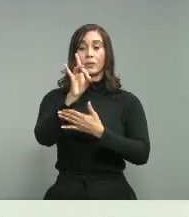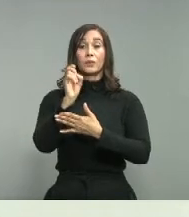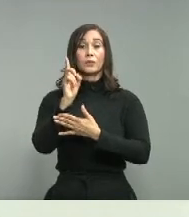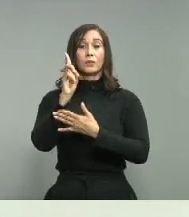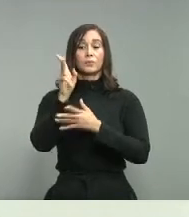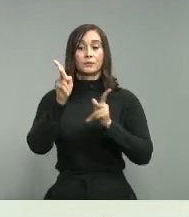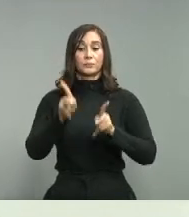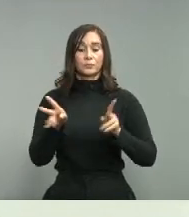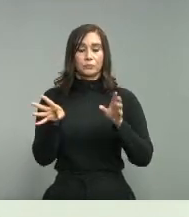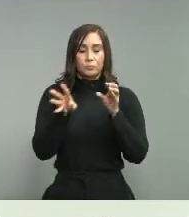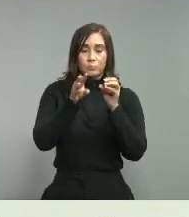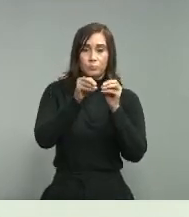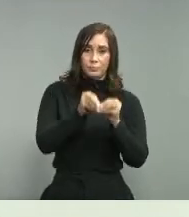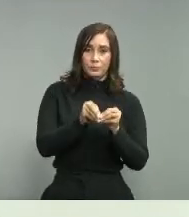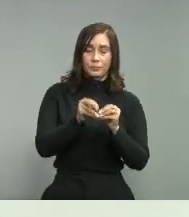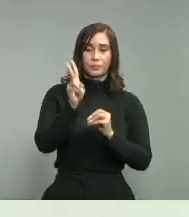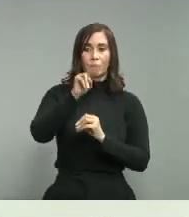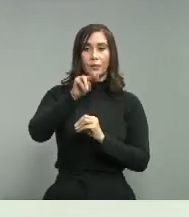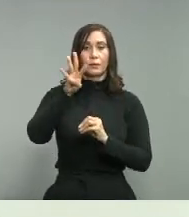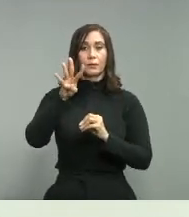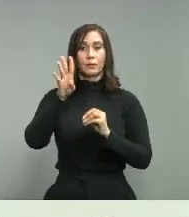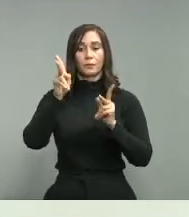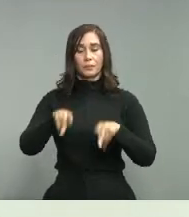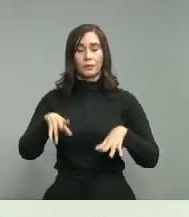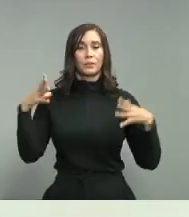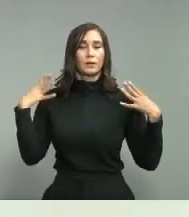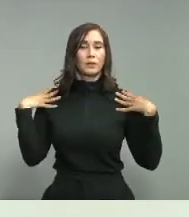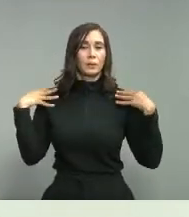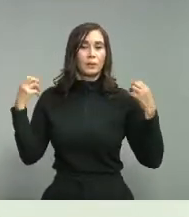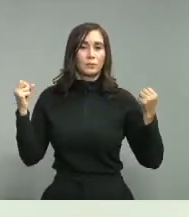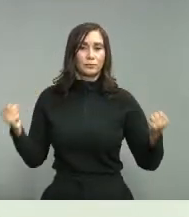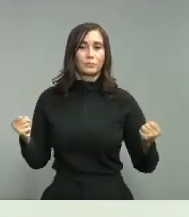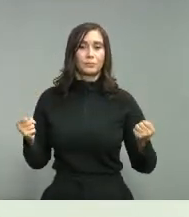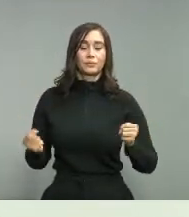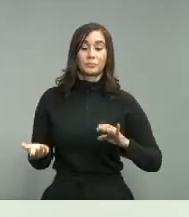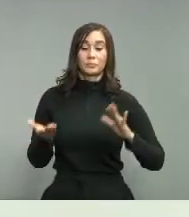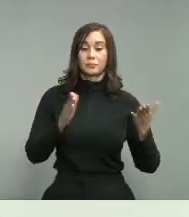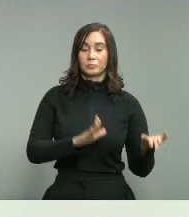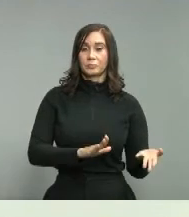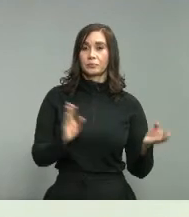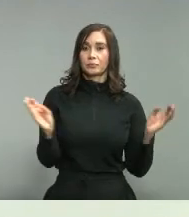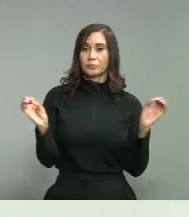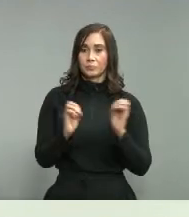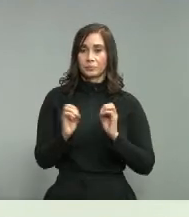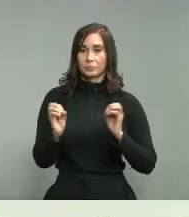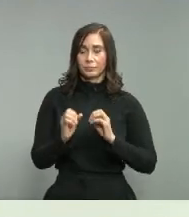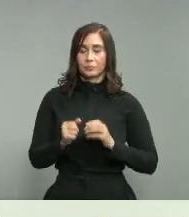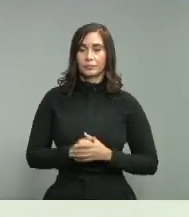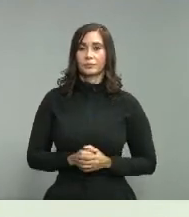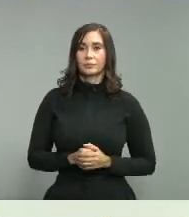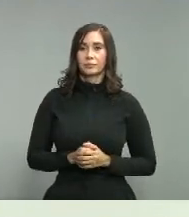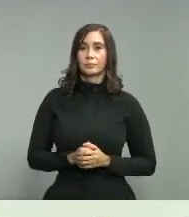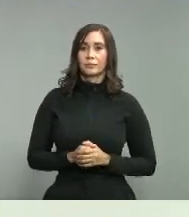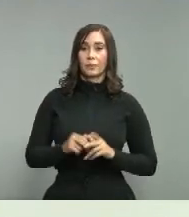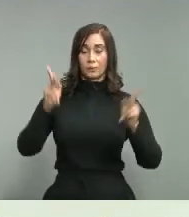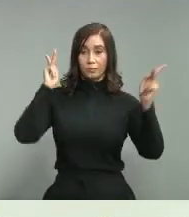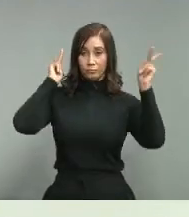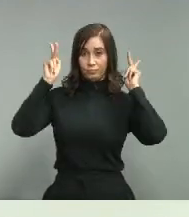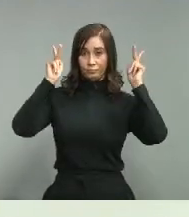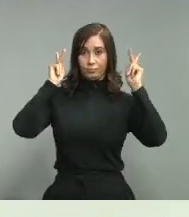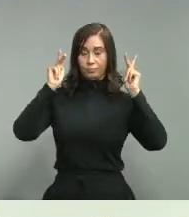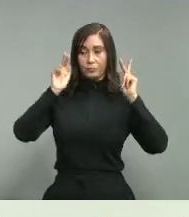acumulados 24 recuperados 0 fallecimiento Puerto Plata